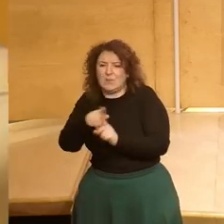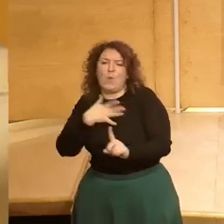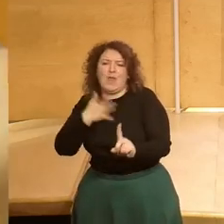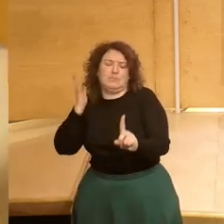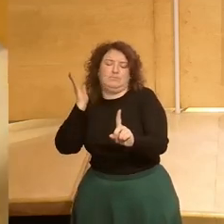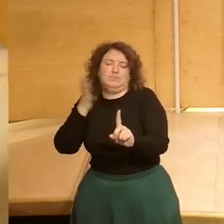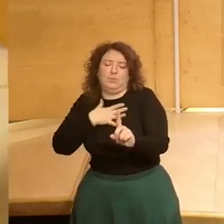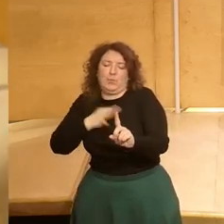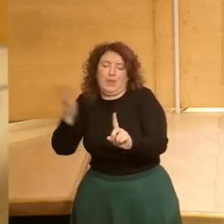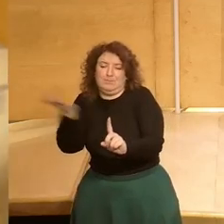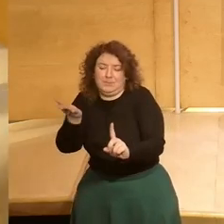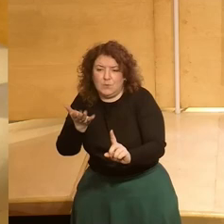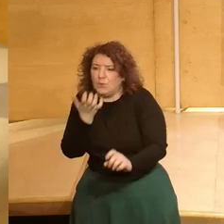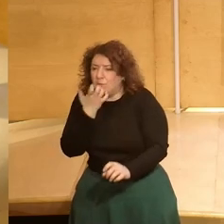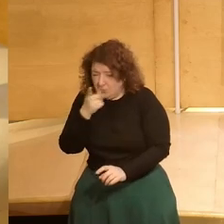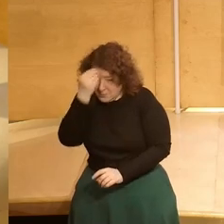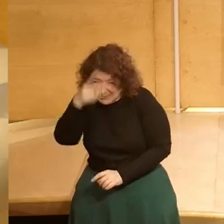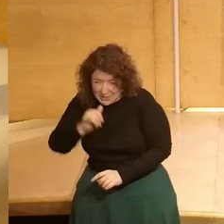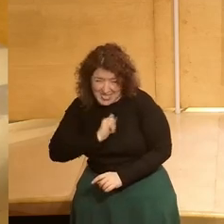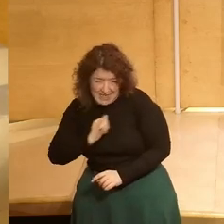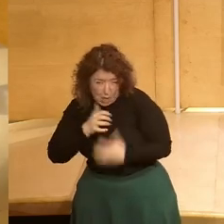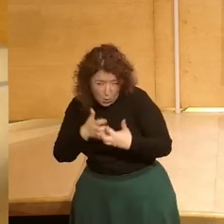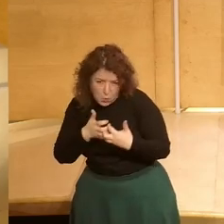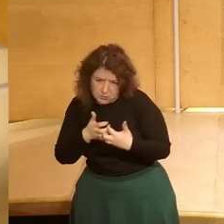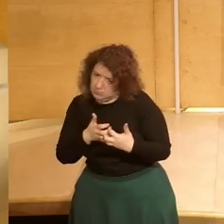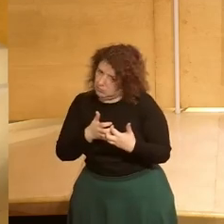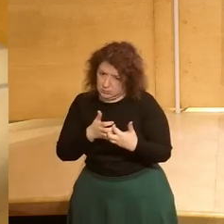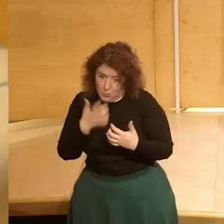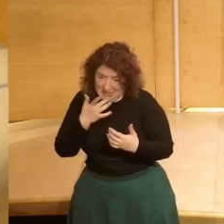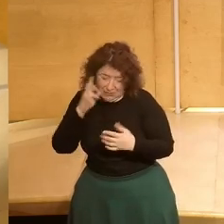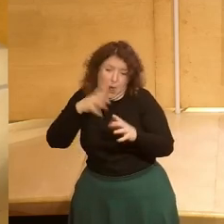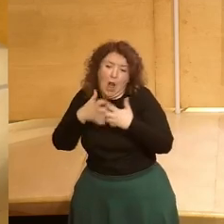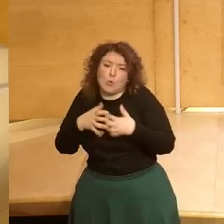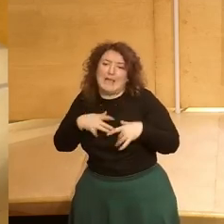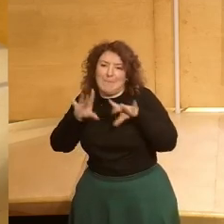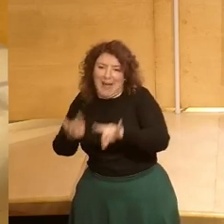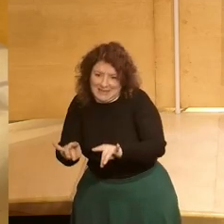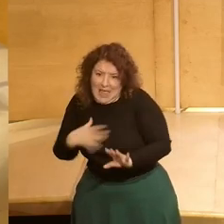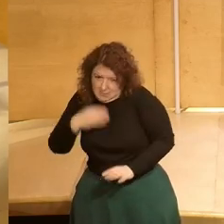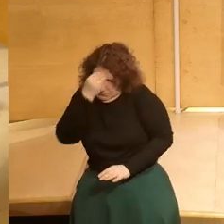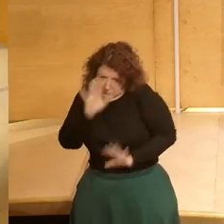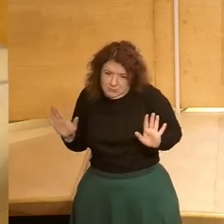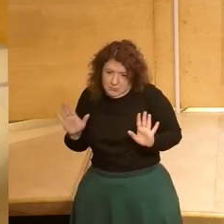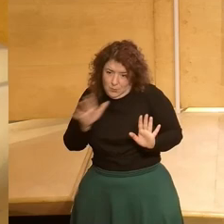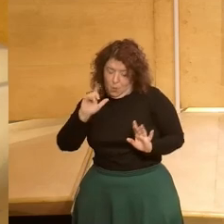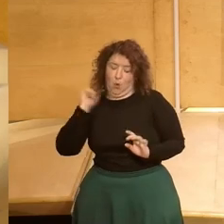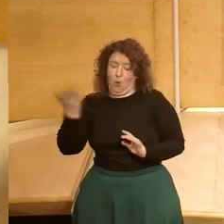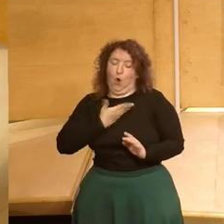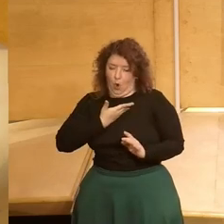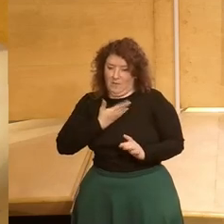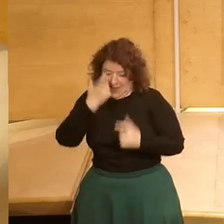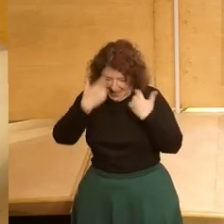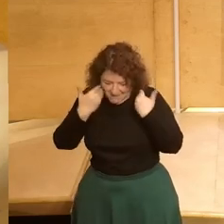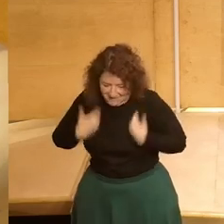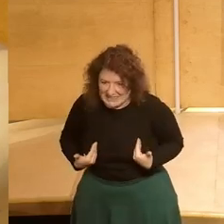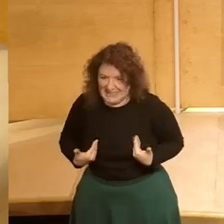agresión desgraciadamente a ti esto te parece una lucha identitaria no es material que te den un golpe yo creo que bastante material que a uno le den un golpe la integridad física